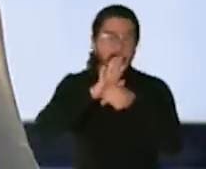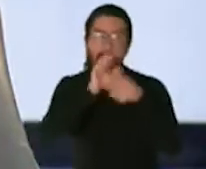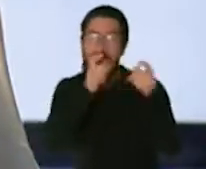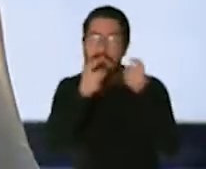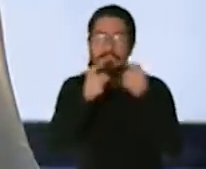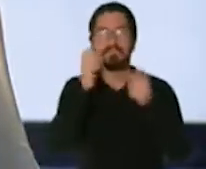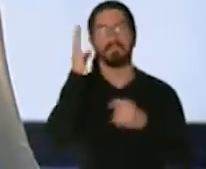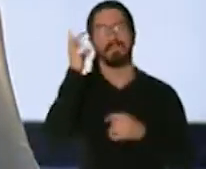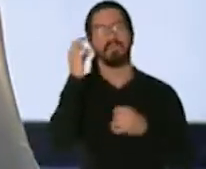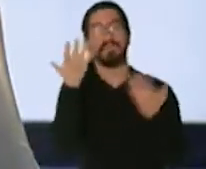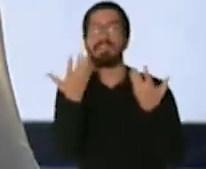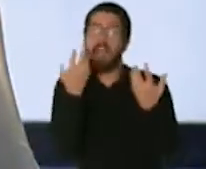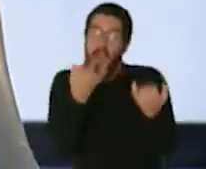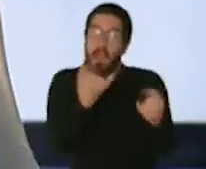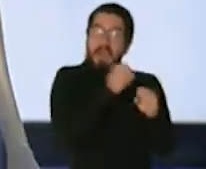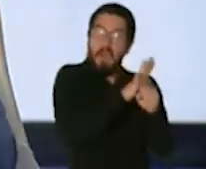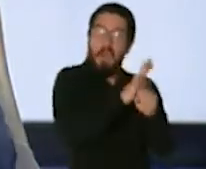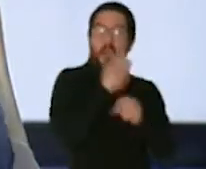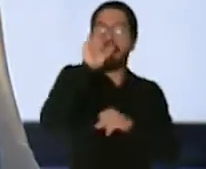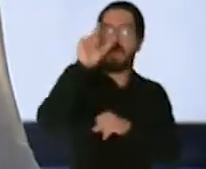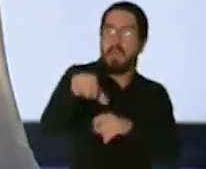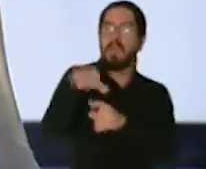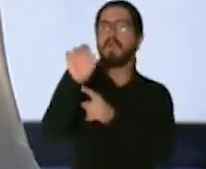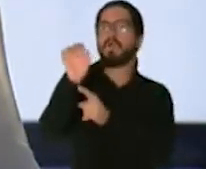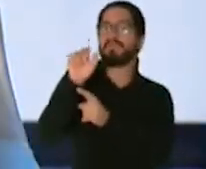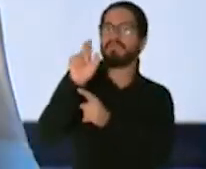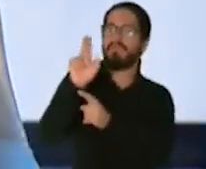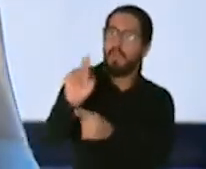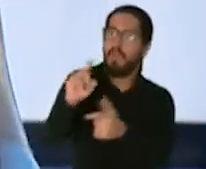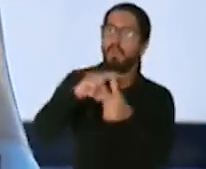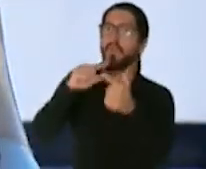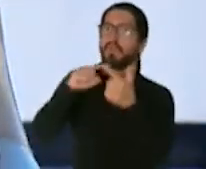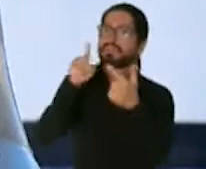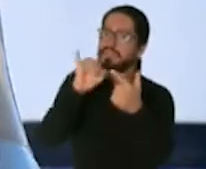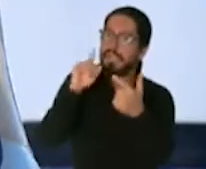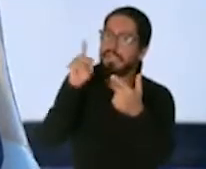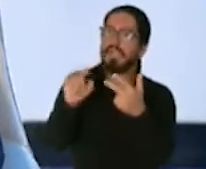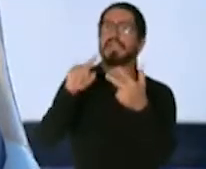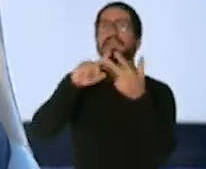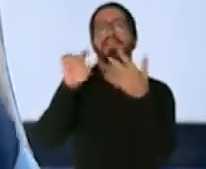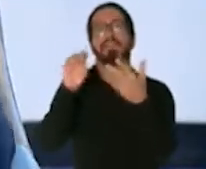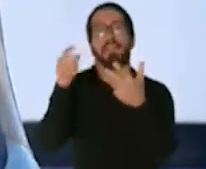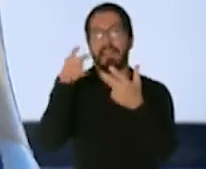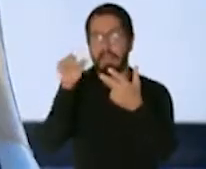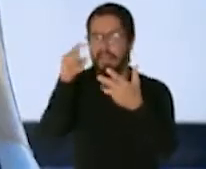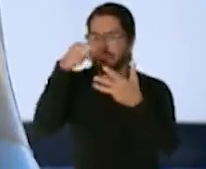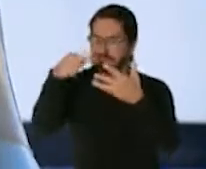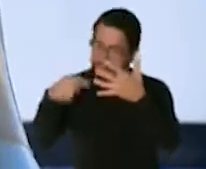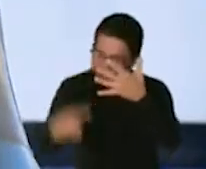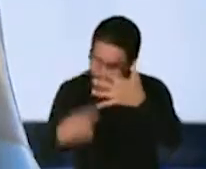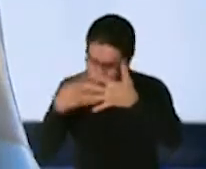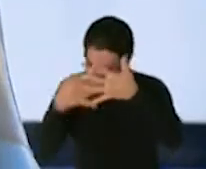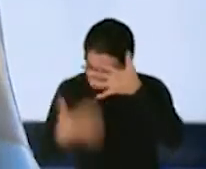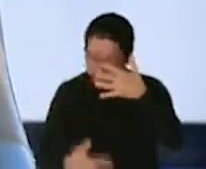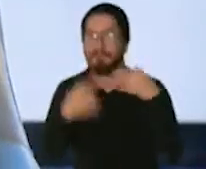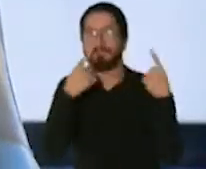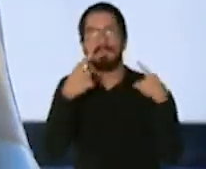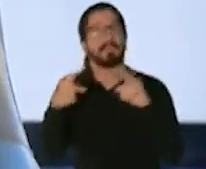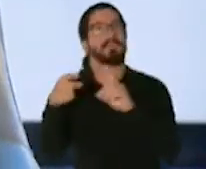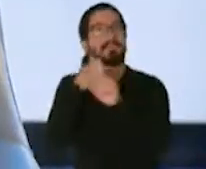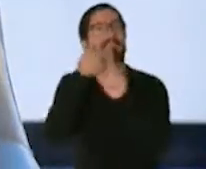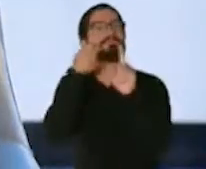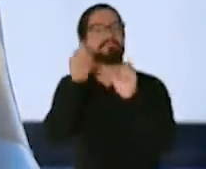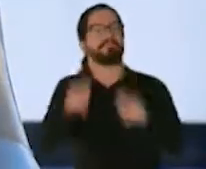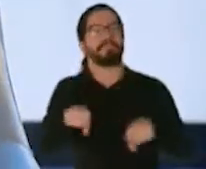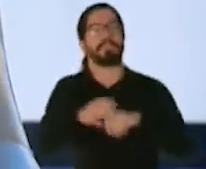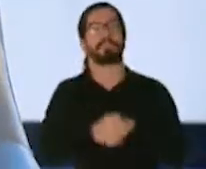dengue hepatitis VIH o y esto tiene que ser se tiene que transformar para el beneficio del pueblo